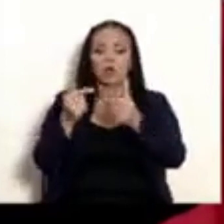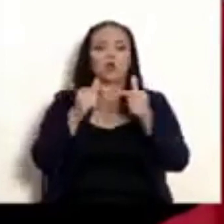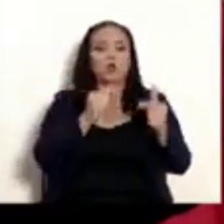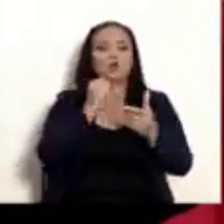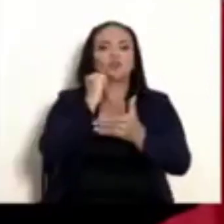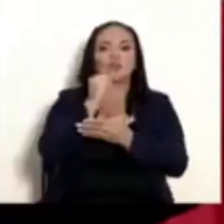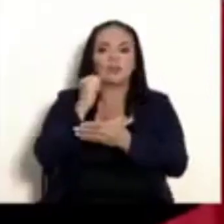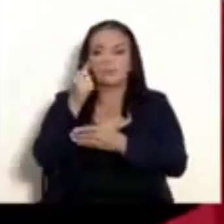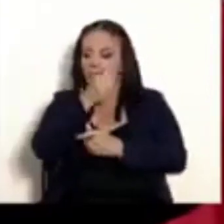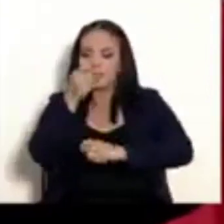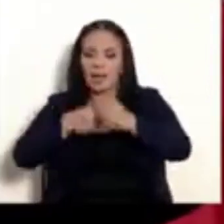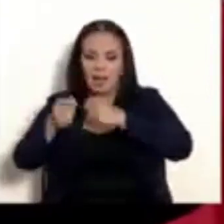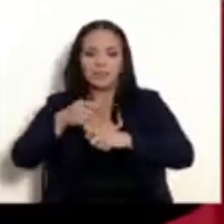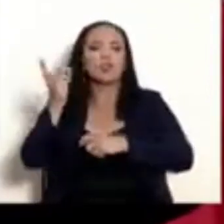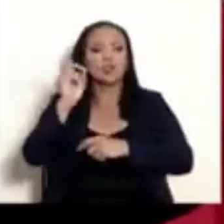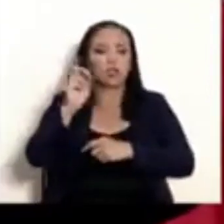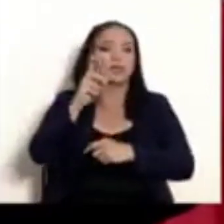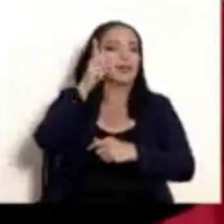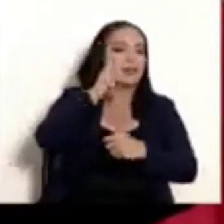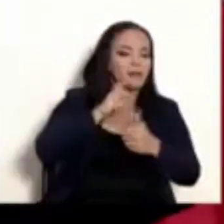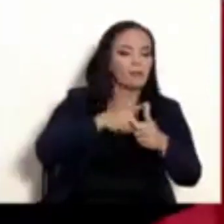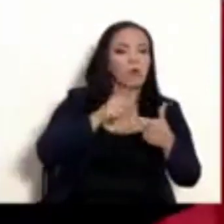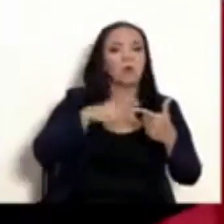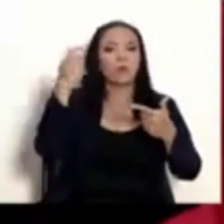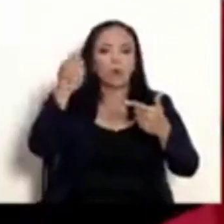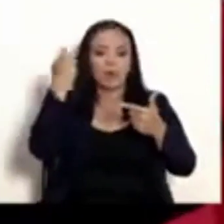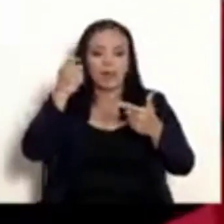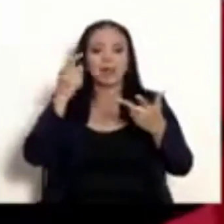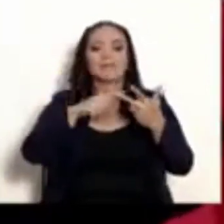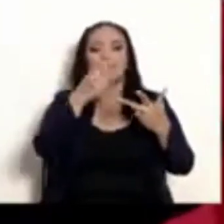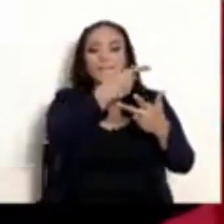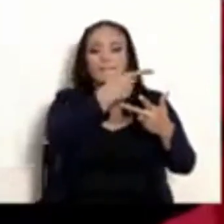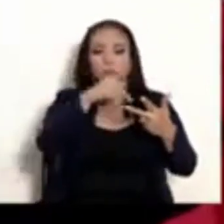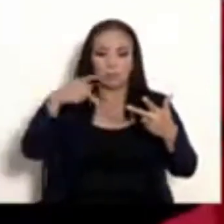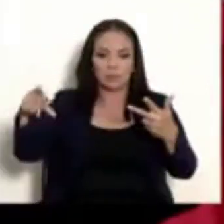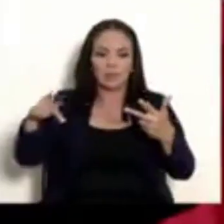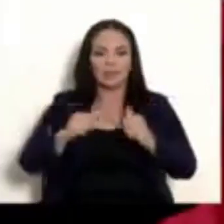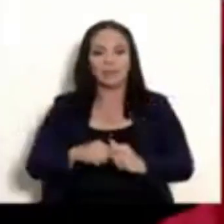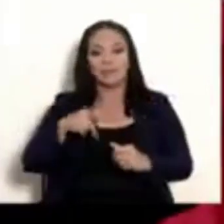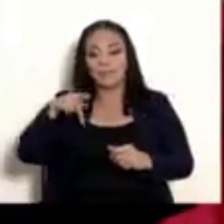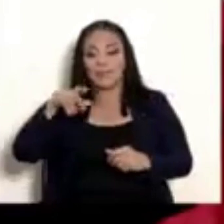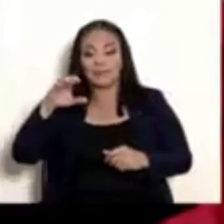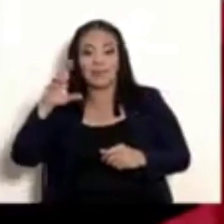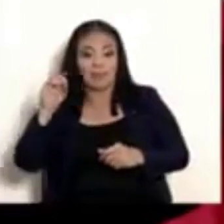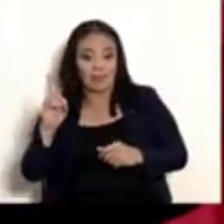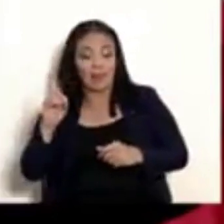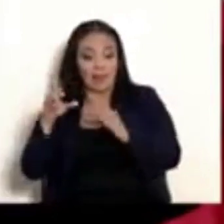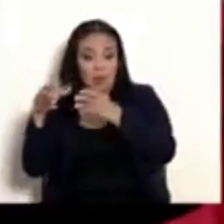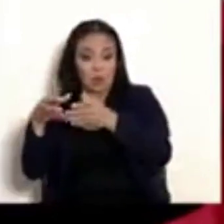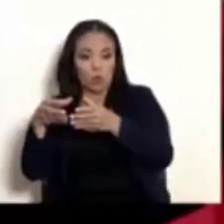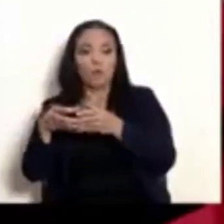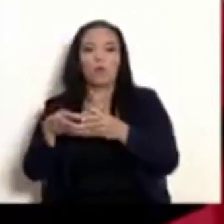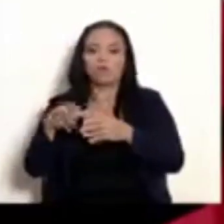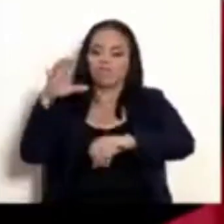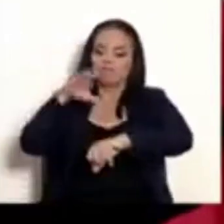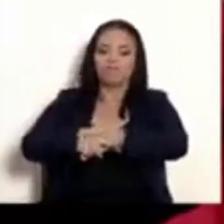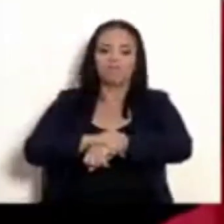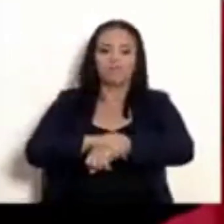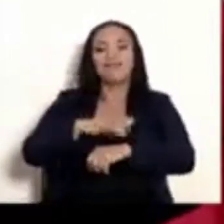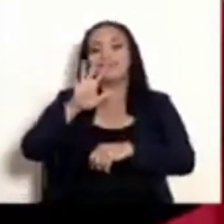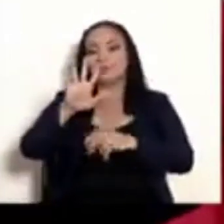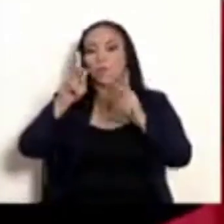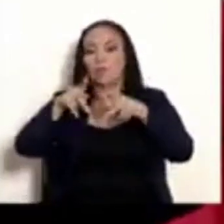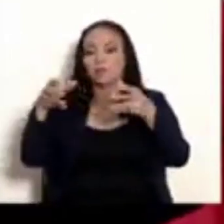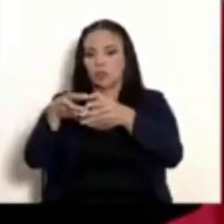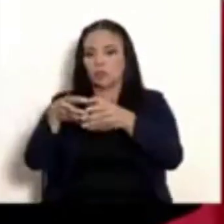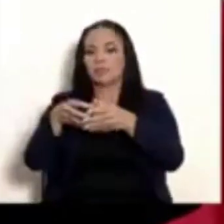criminales en Limón, Guanacaste y Punta Arenas. La PSD detuvo a cinco sujetos pertenecientes a